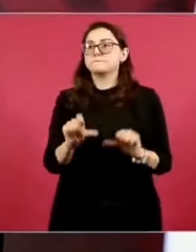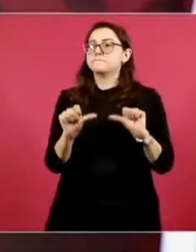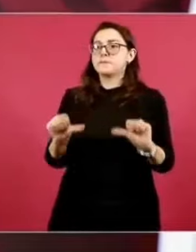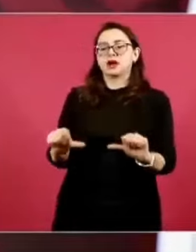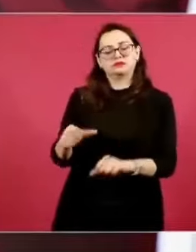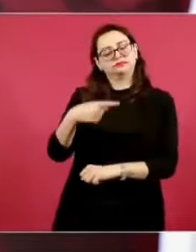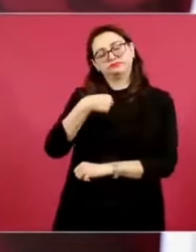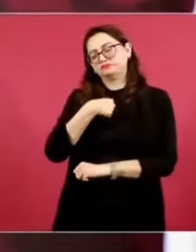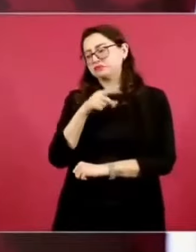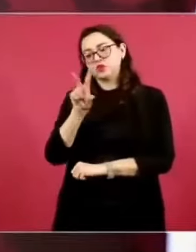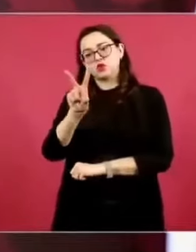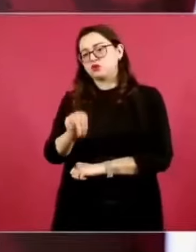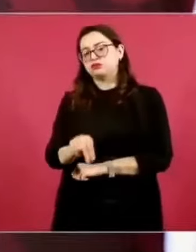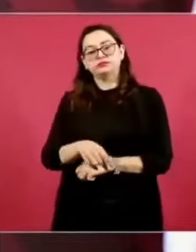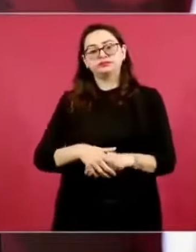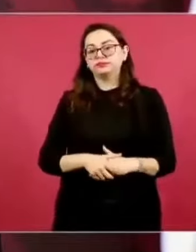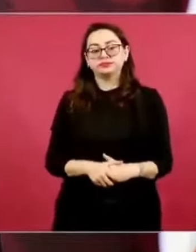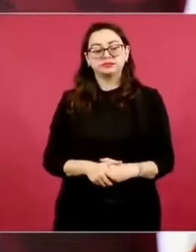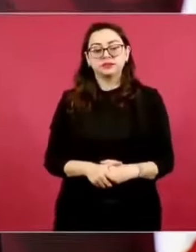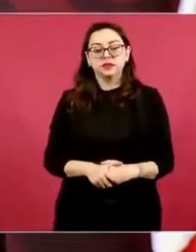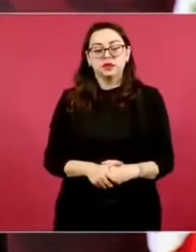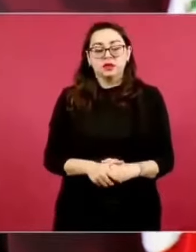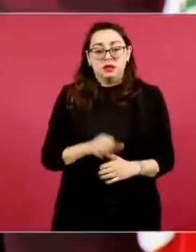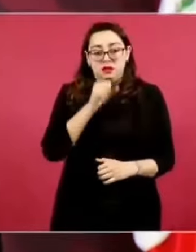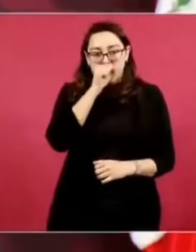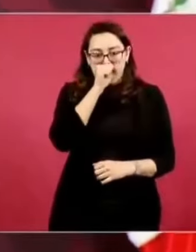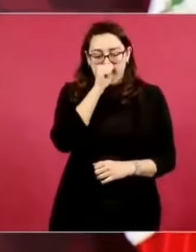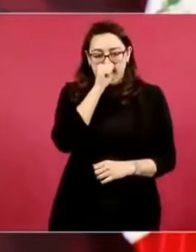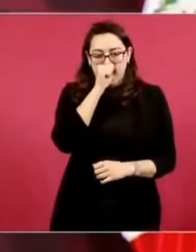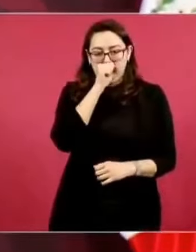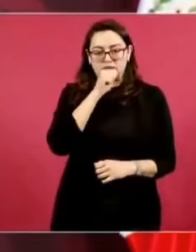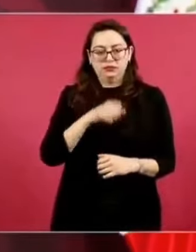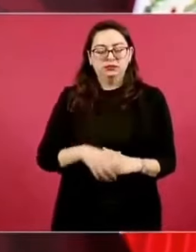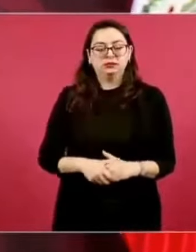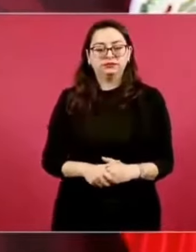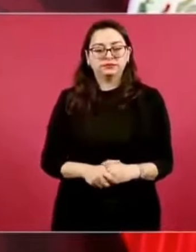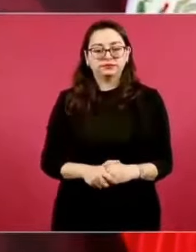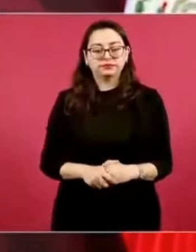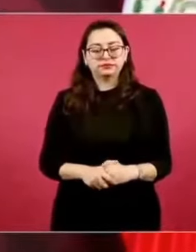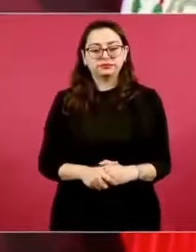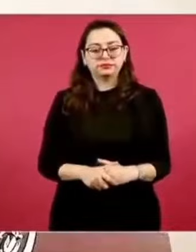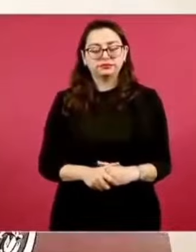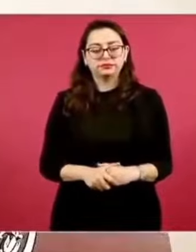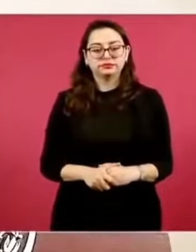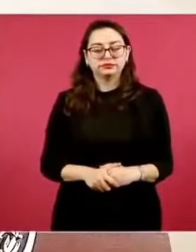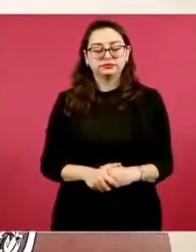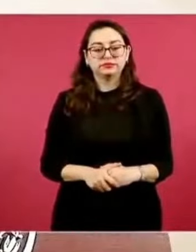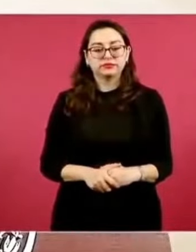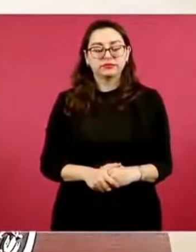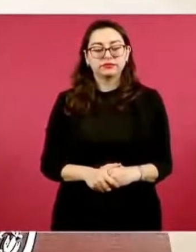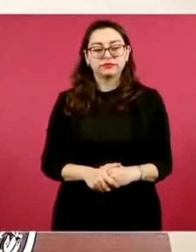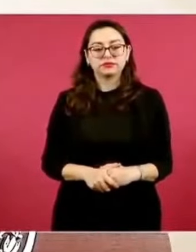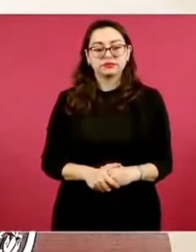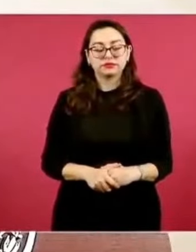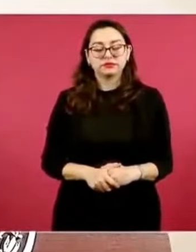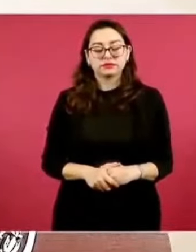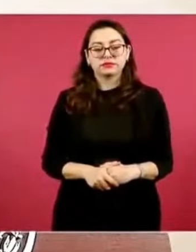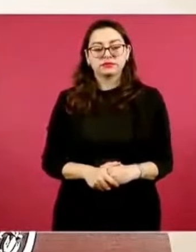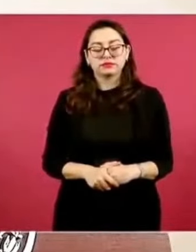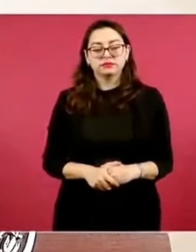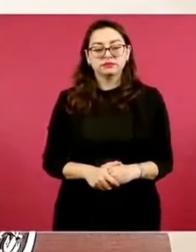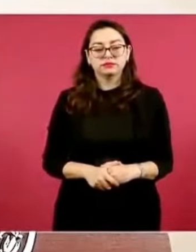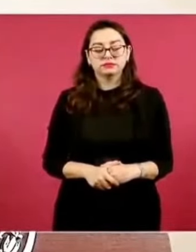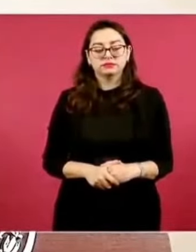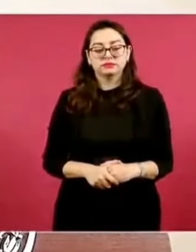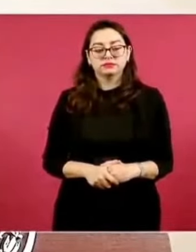A un asunto así, yo es la primera vez, puede ser